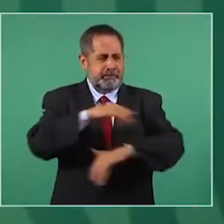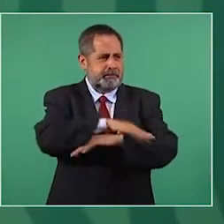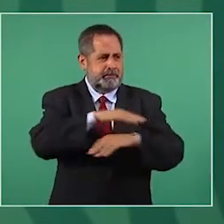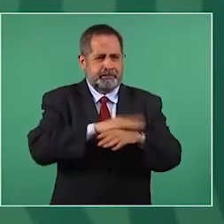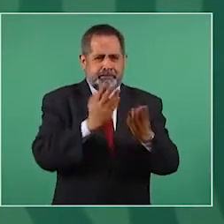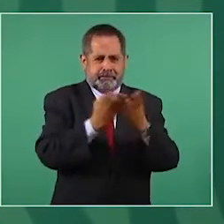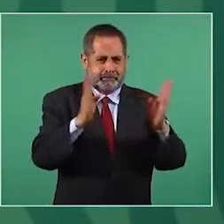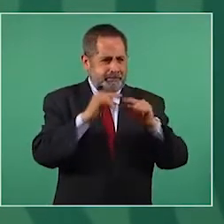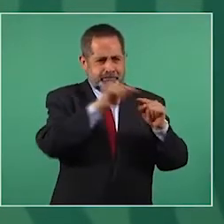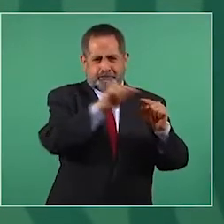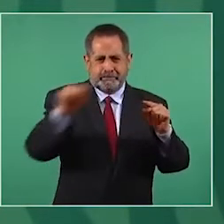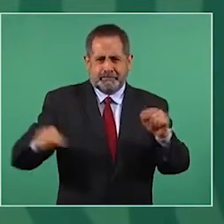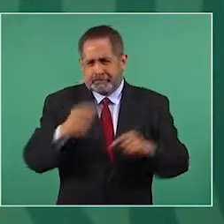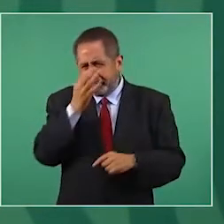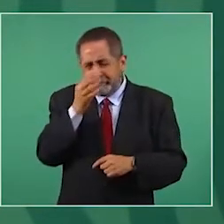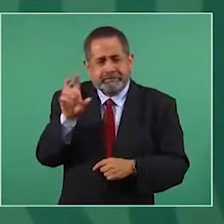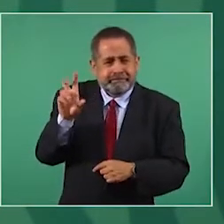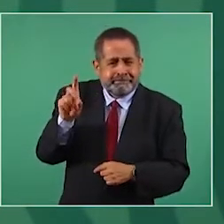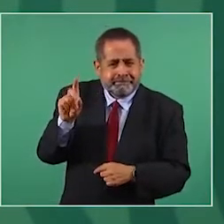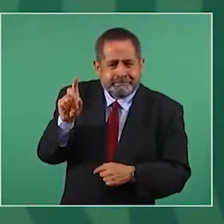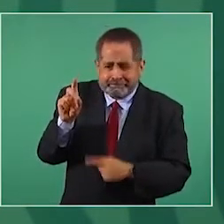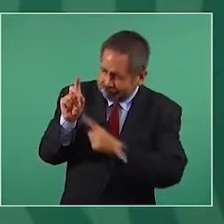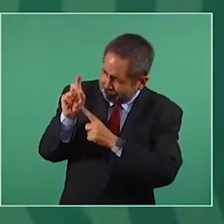sólo no se pudieron instalar 30.